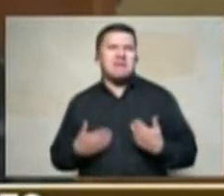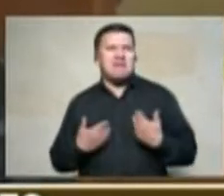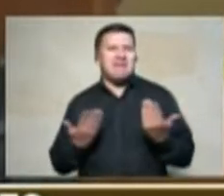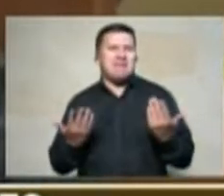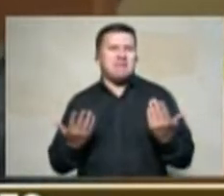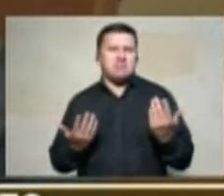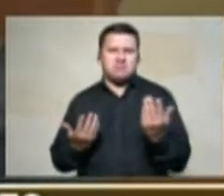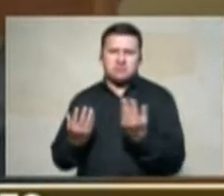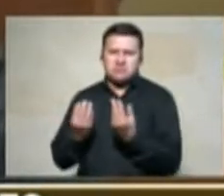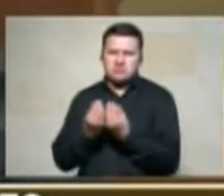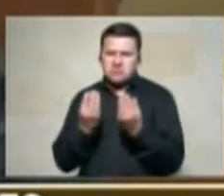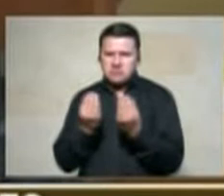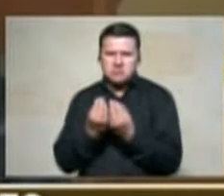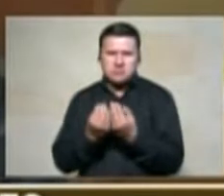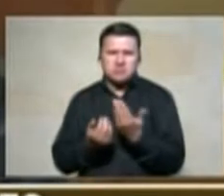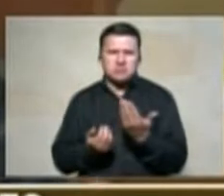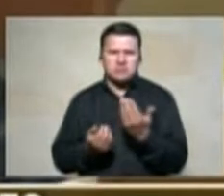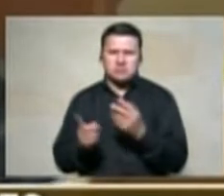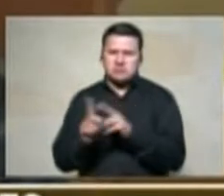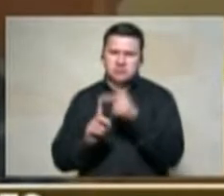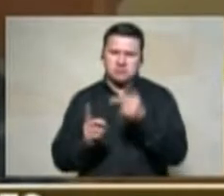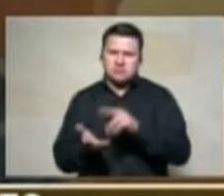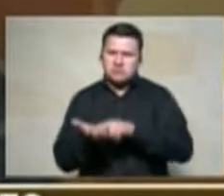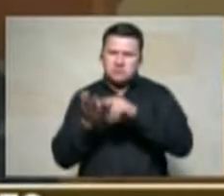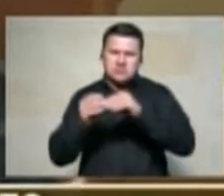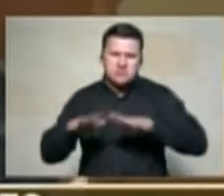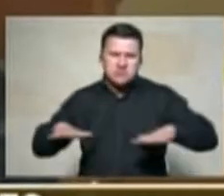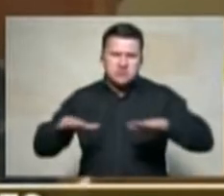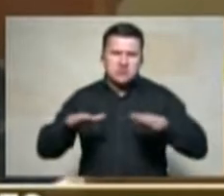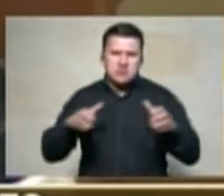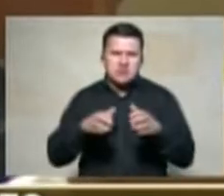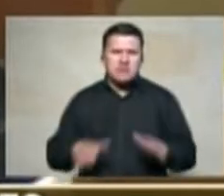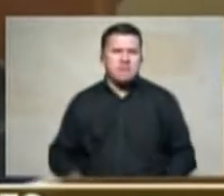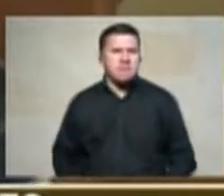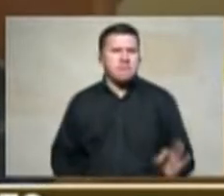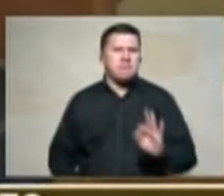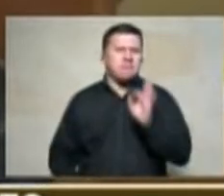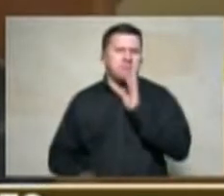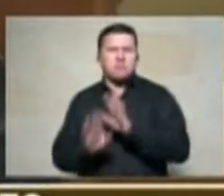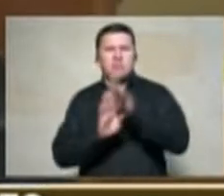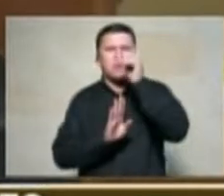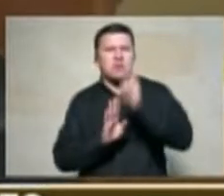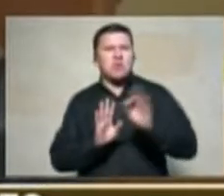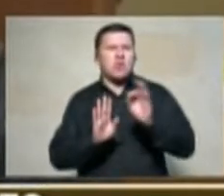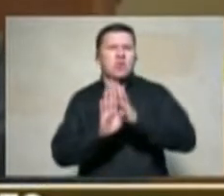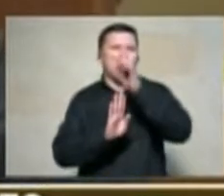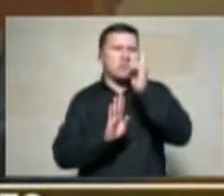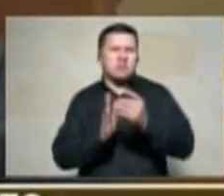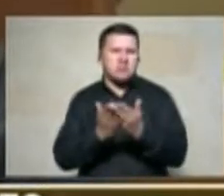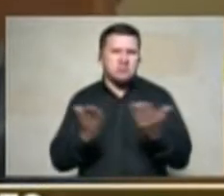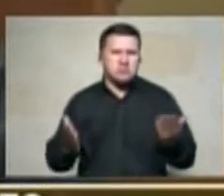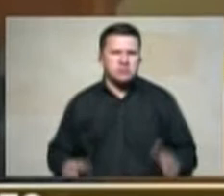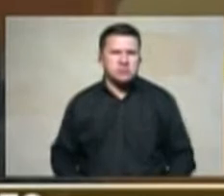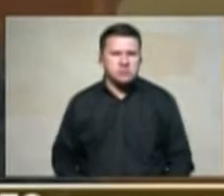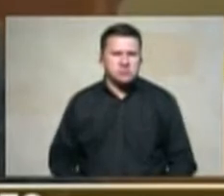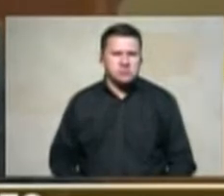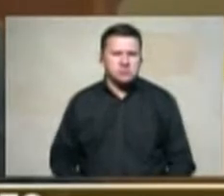unidades de restitución de tierras o que los magistrados o los jueces son unos delincuentes